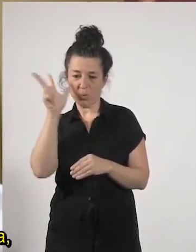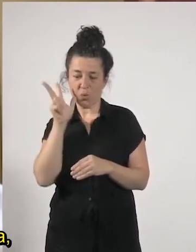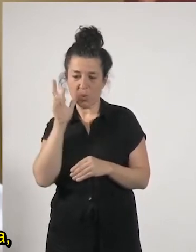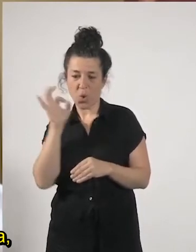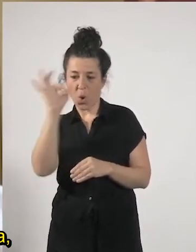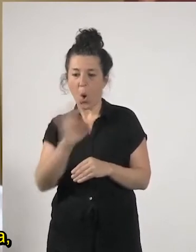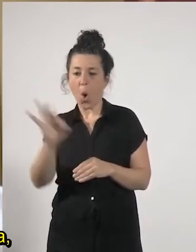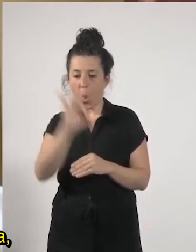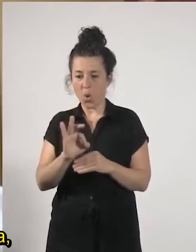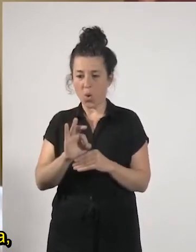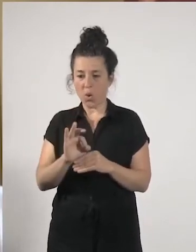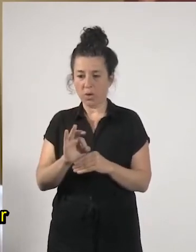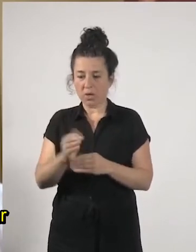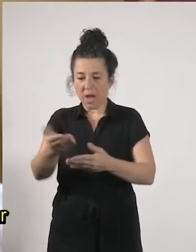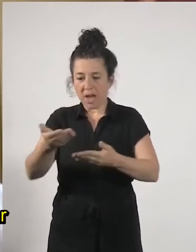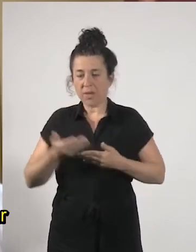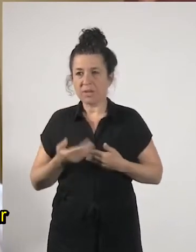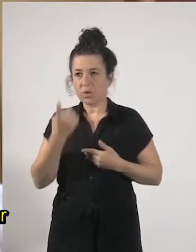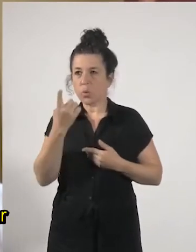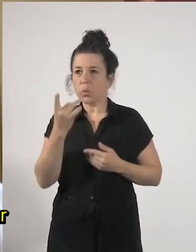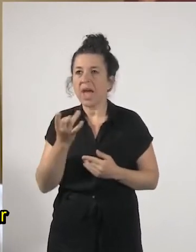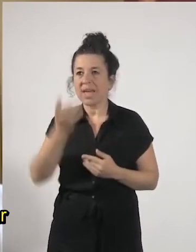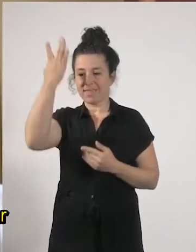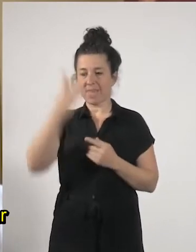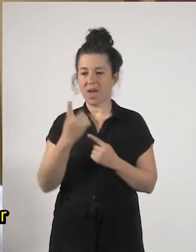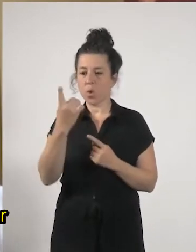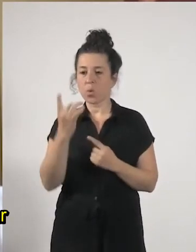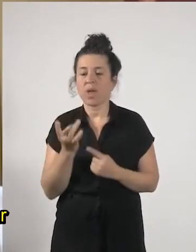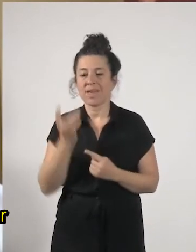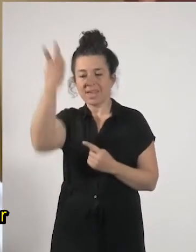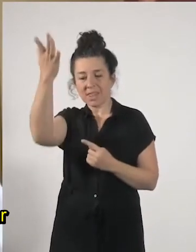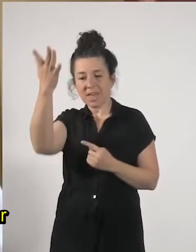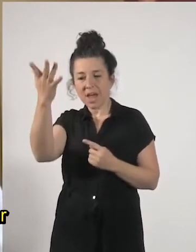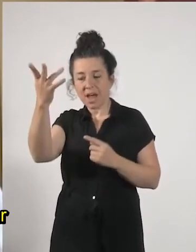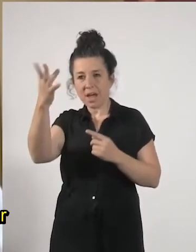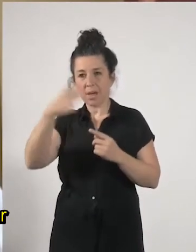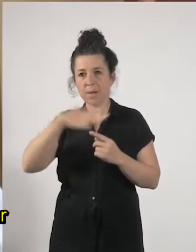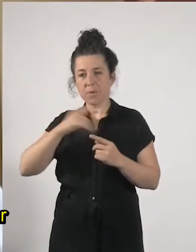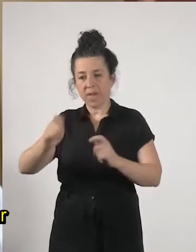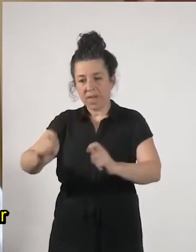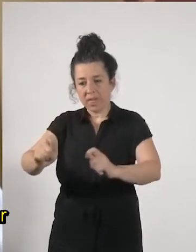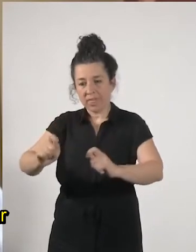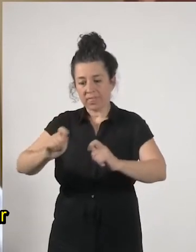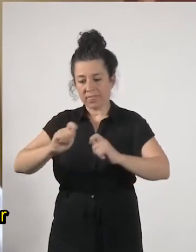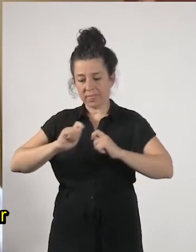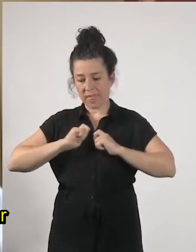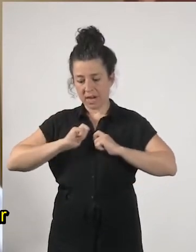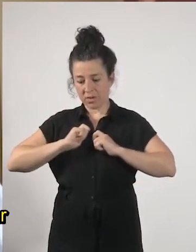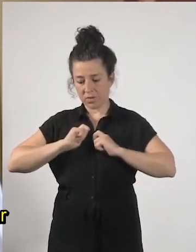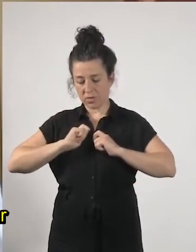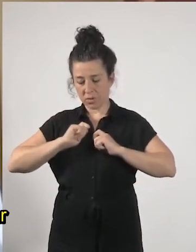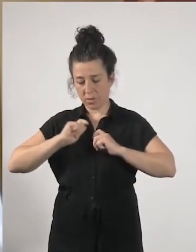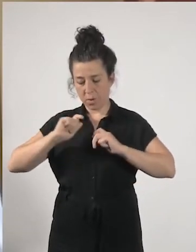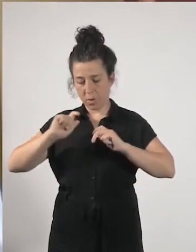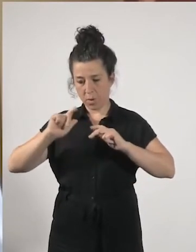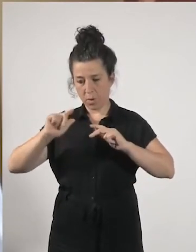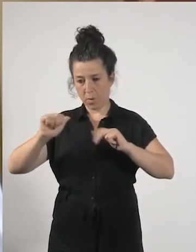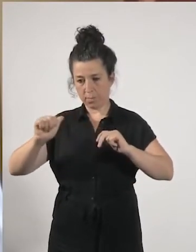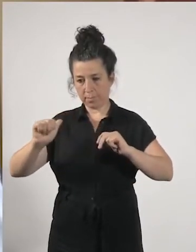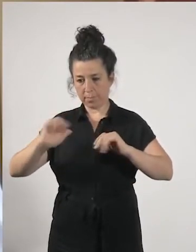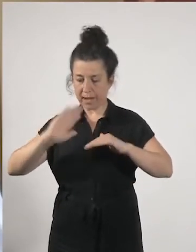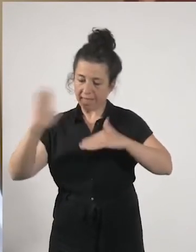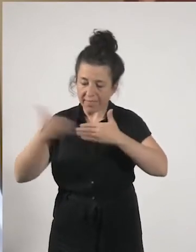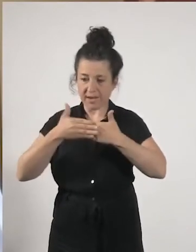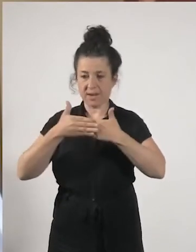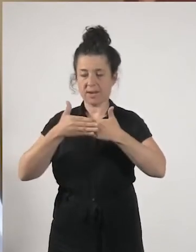quedemos con una idea con la idea que nos permita cerrar esta conversación la